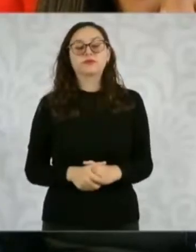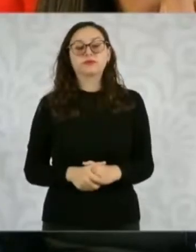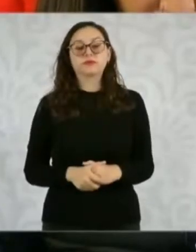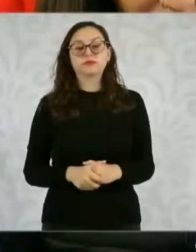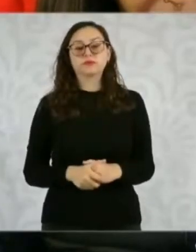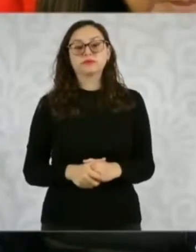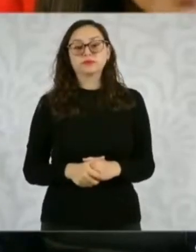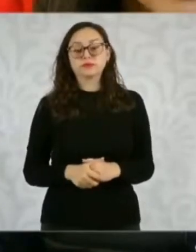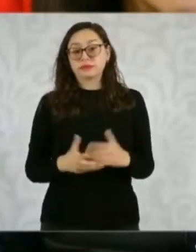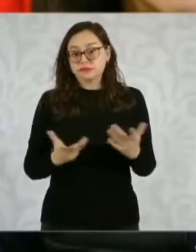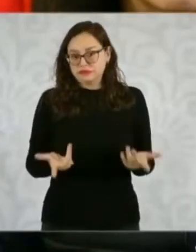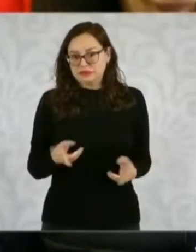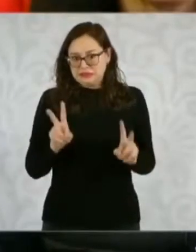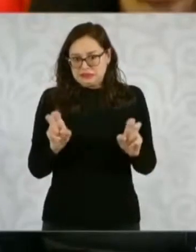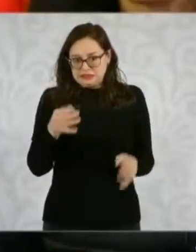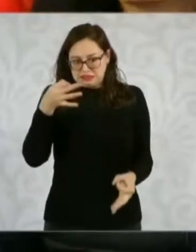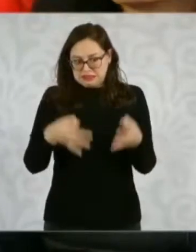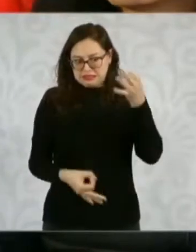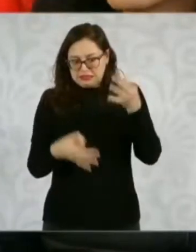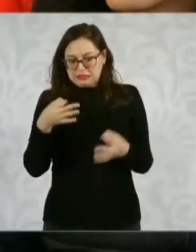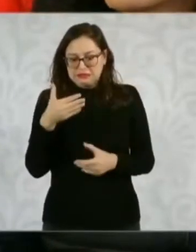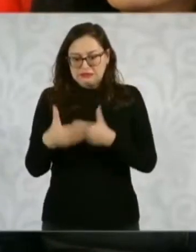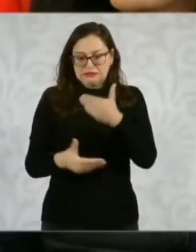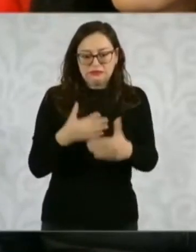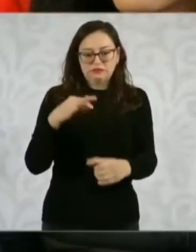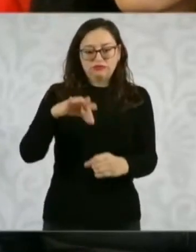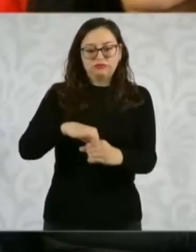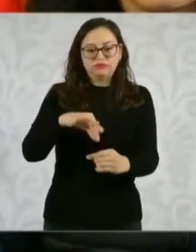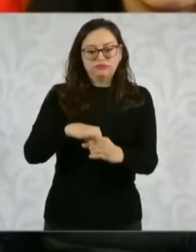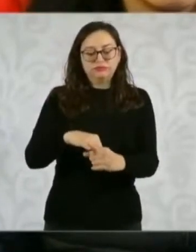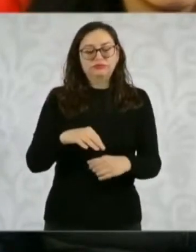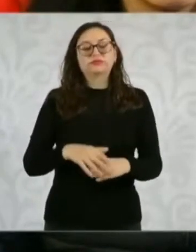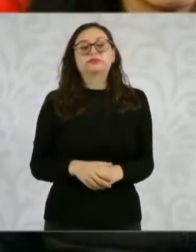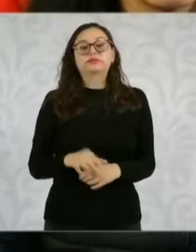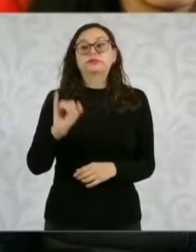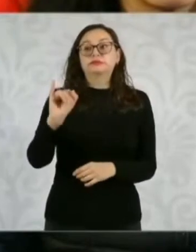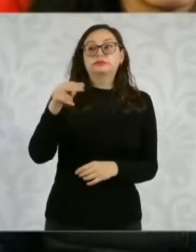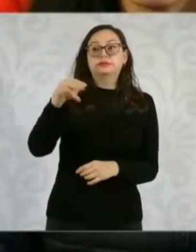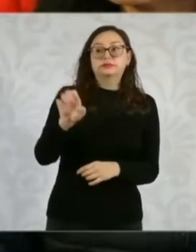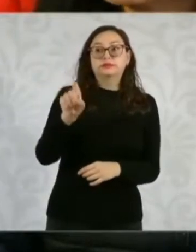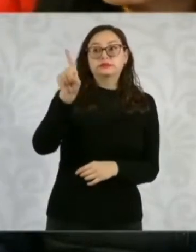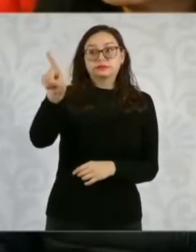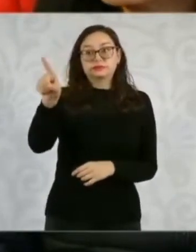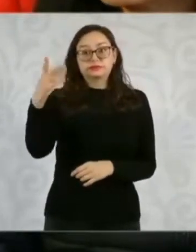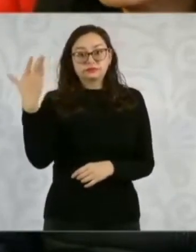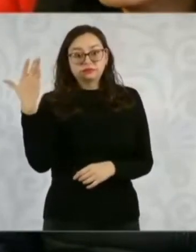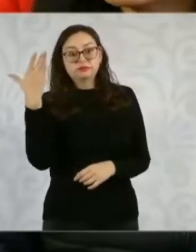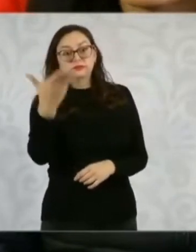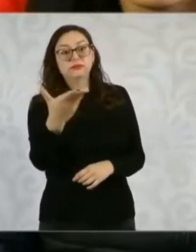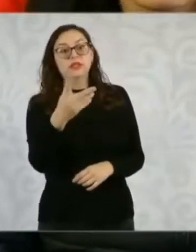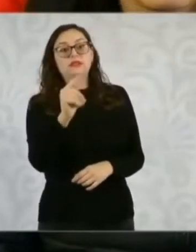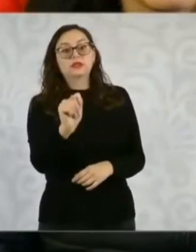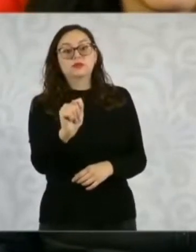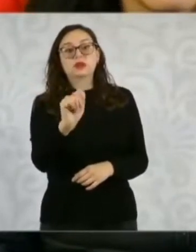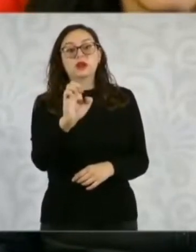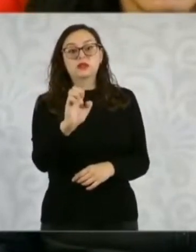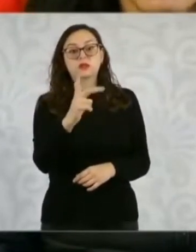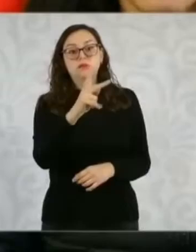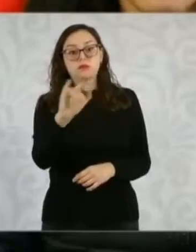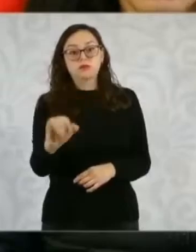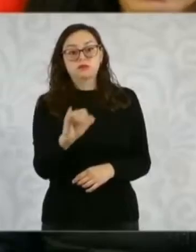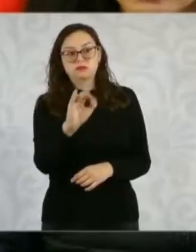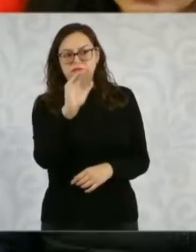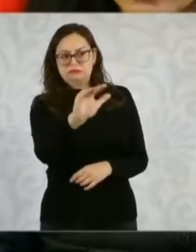elección de los juzgadores del país, si el INE demandó al Tribunal Electoral no frenar justamente los preparativos,